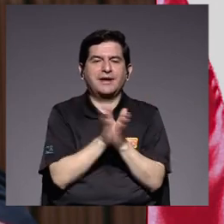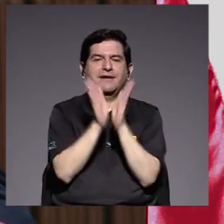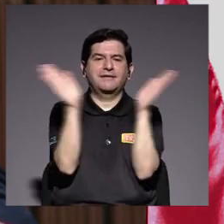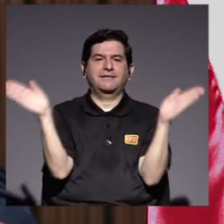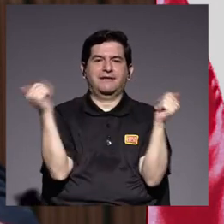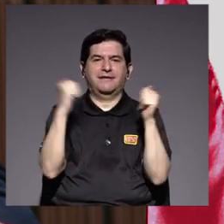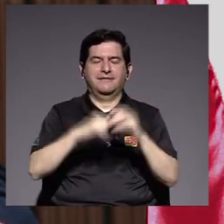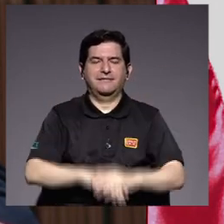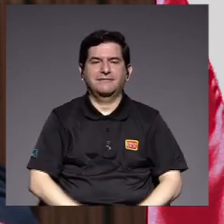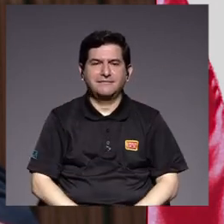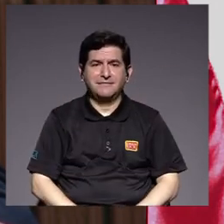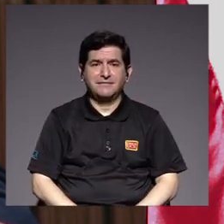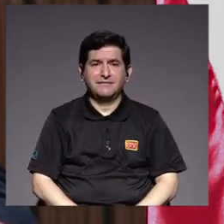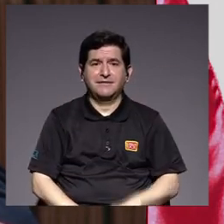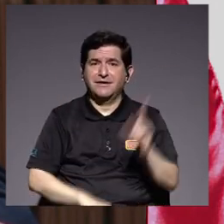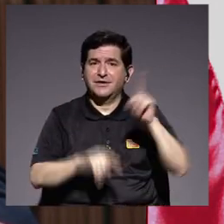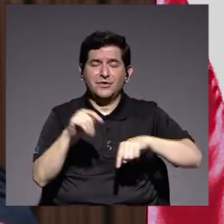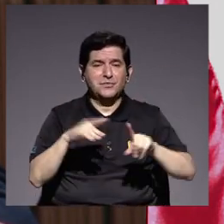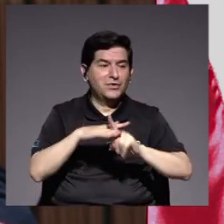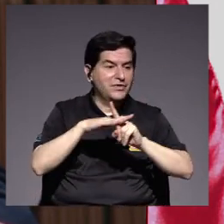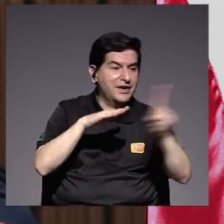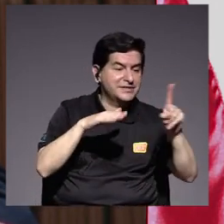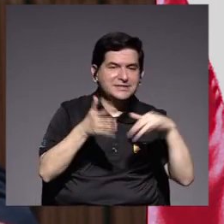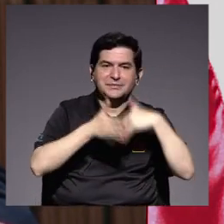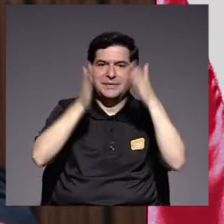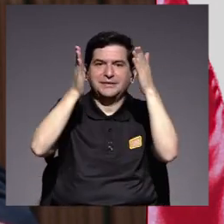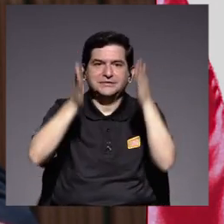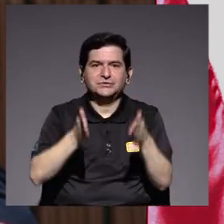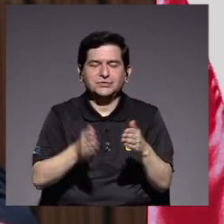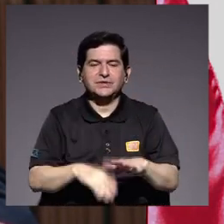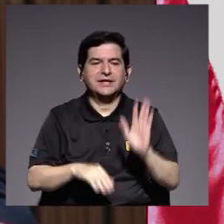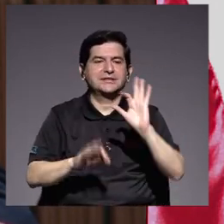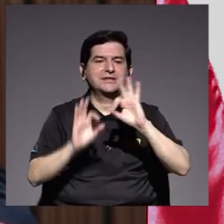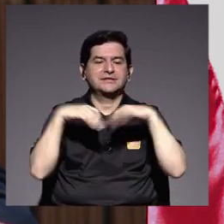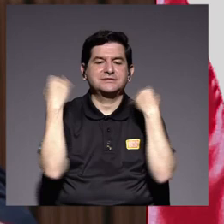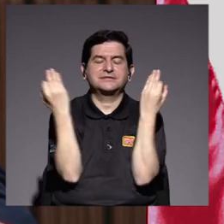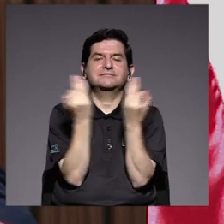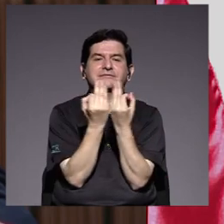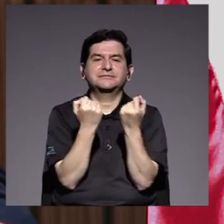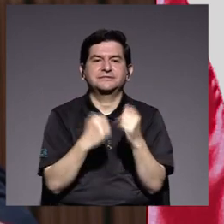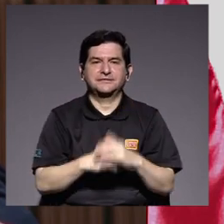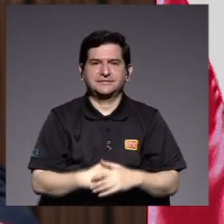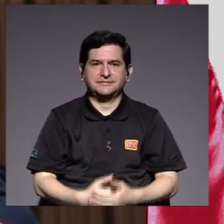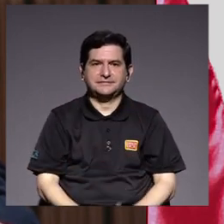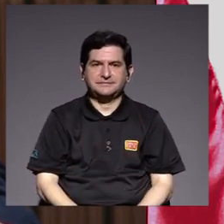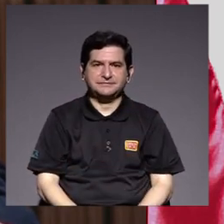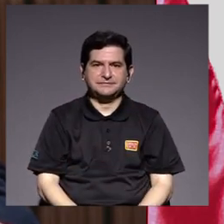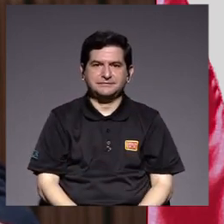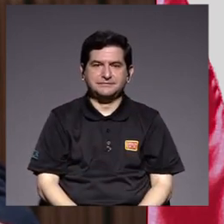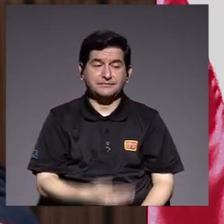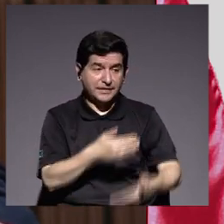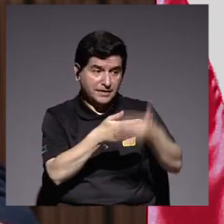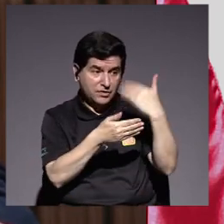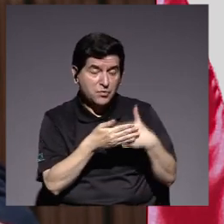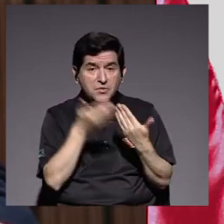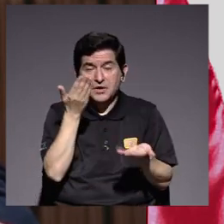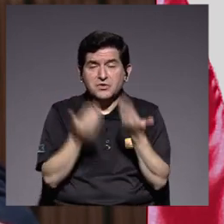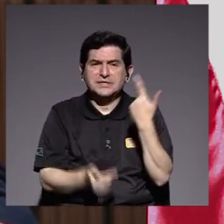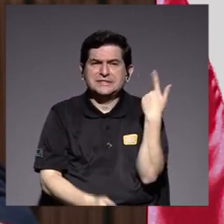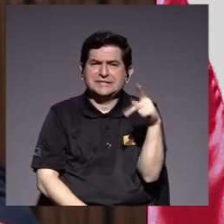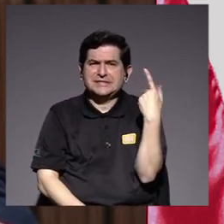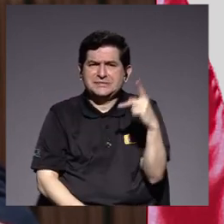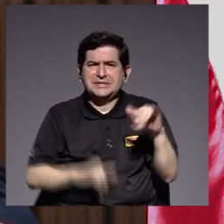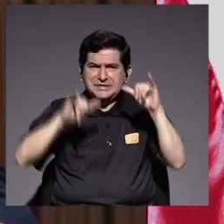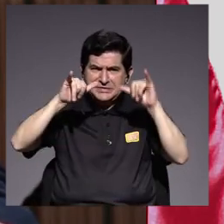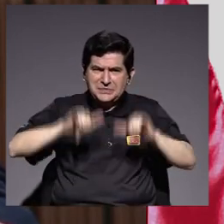no escapando a esta realidad a nuestros estudiantes y sus familias lo anterior podría poner en riesgo